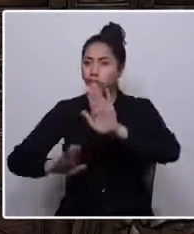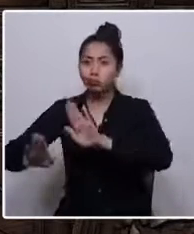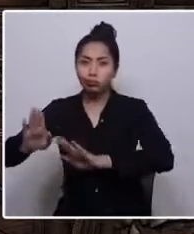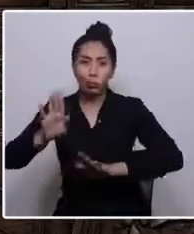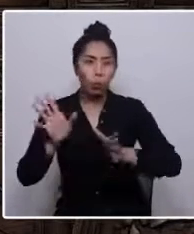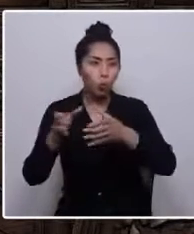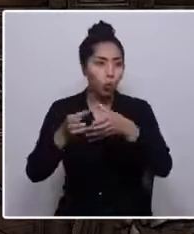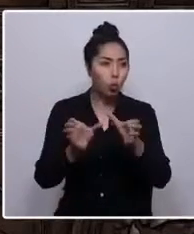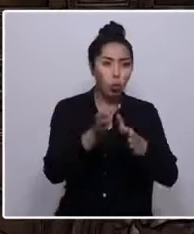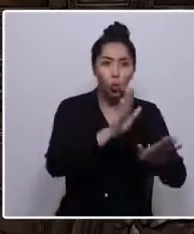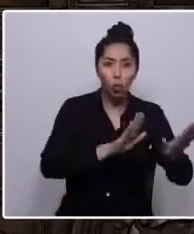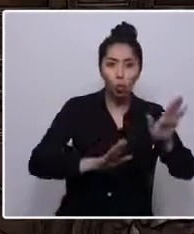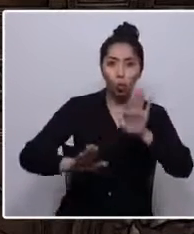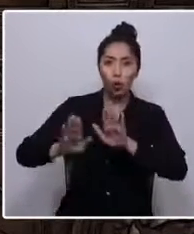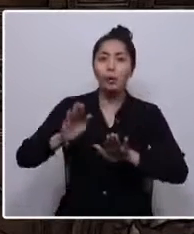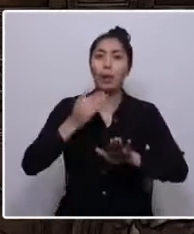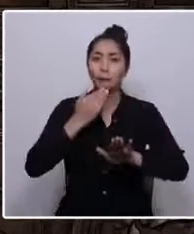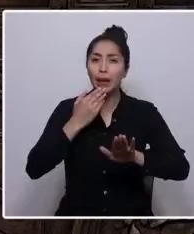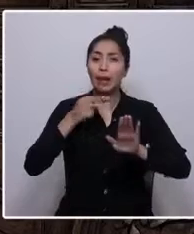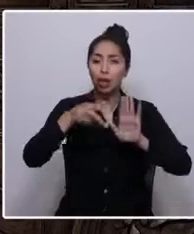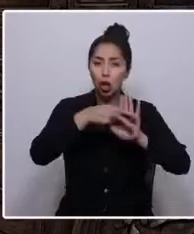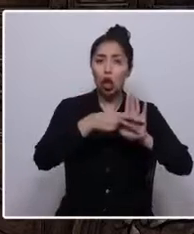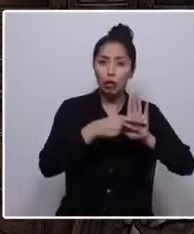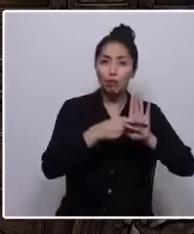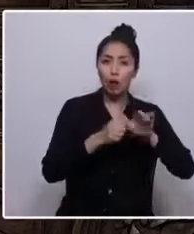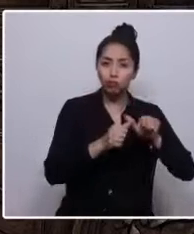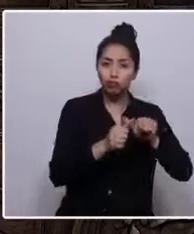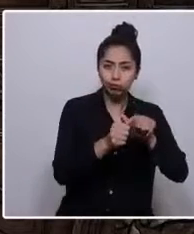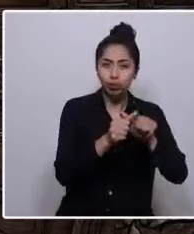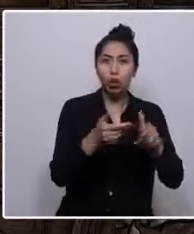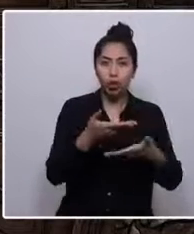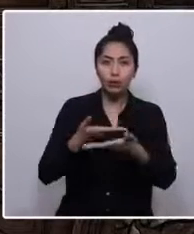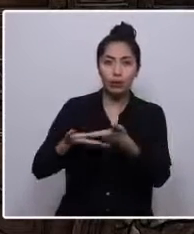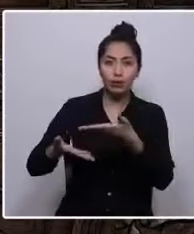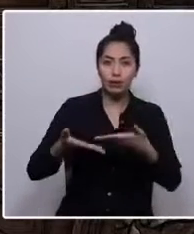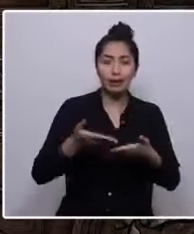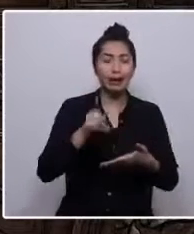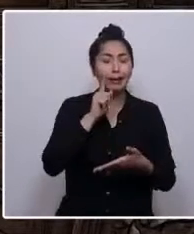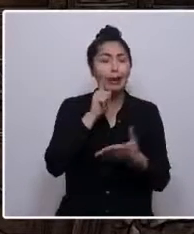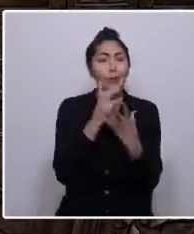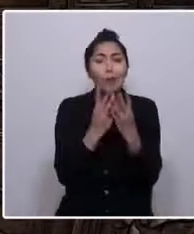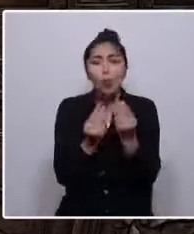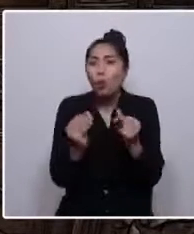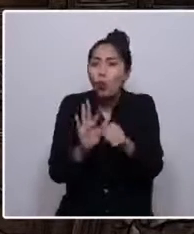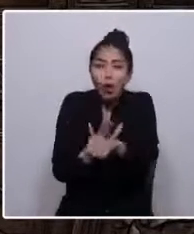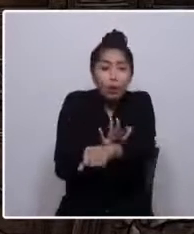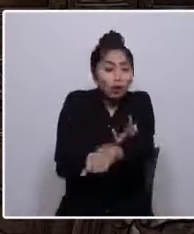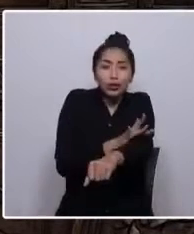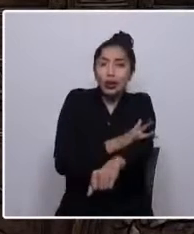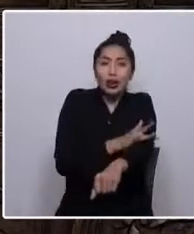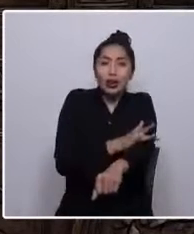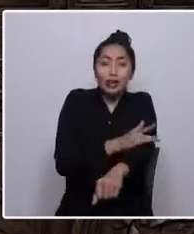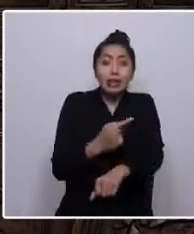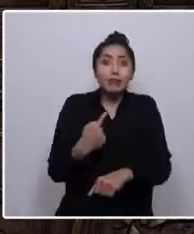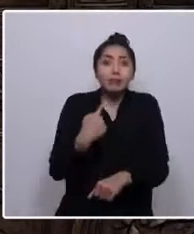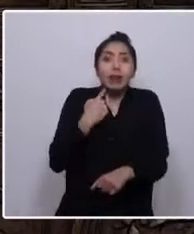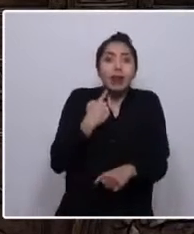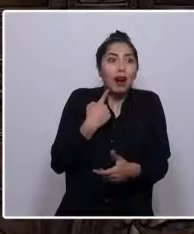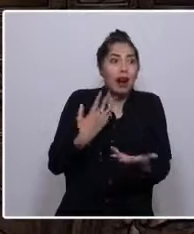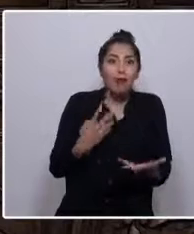márgenes para nuestra convivencia y que está plagado de emociones, que impacta vidas